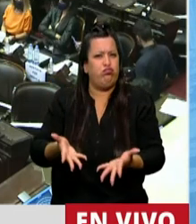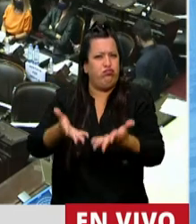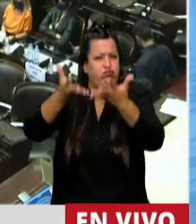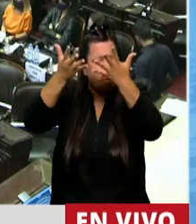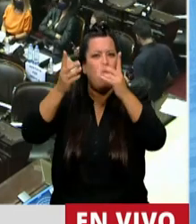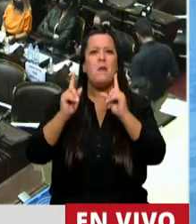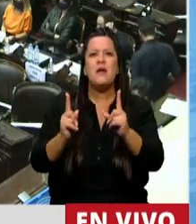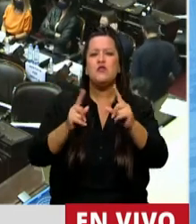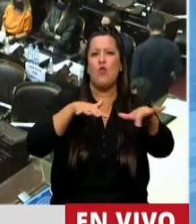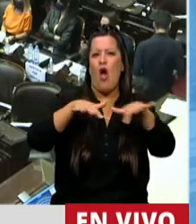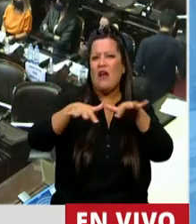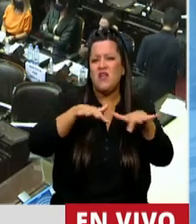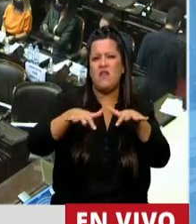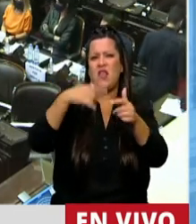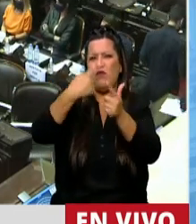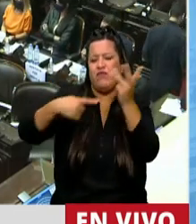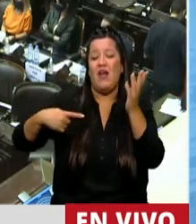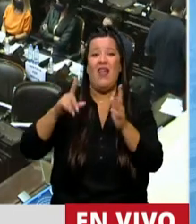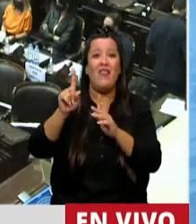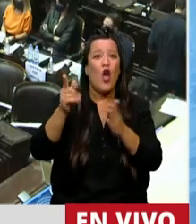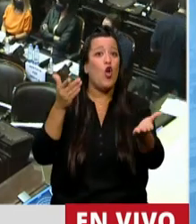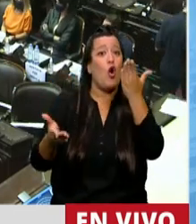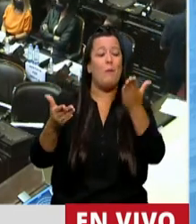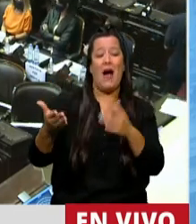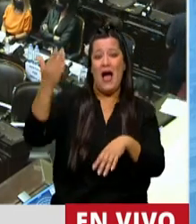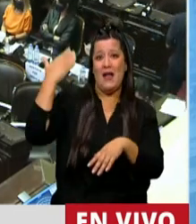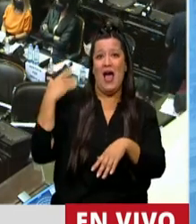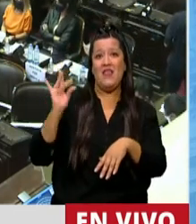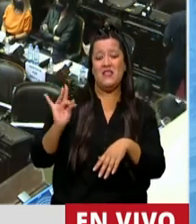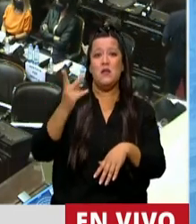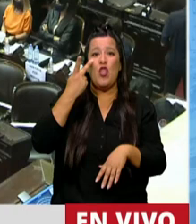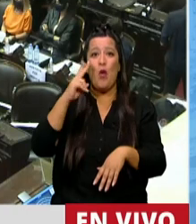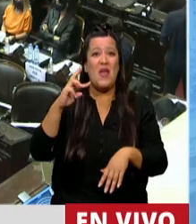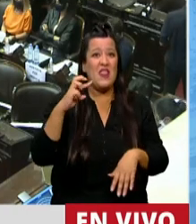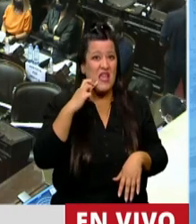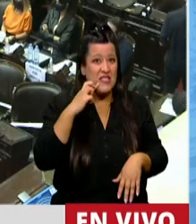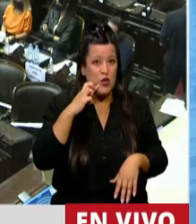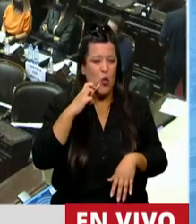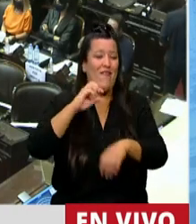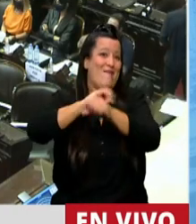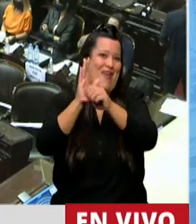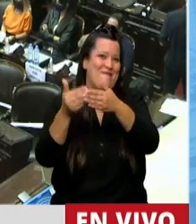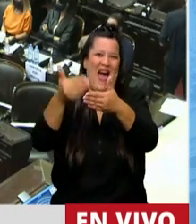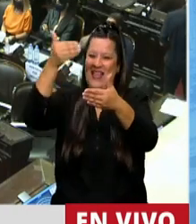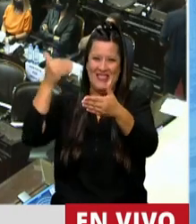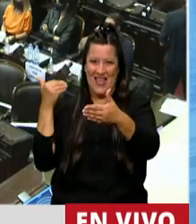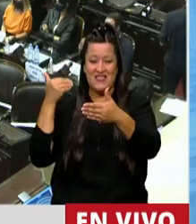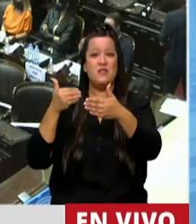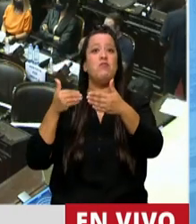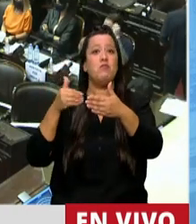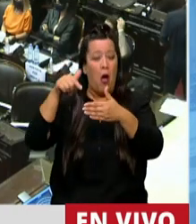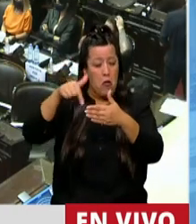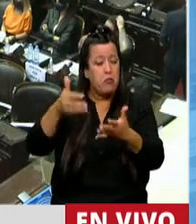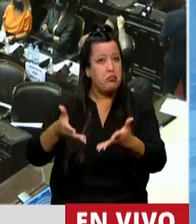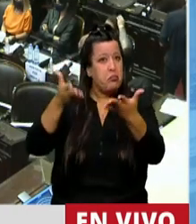sobre los niveles de actividad de diciembre de 2019 antes de la pandemia. Y eso